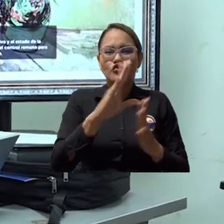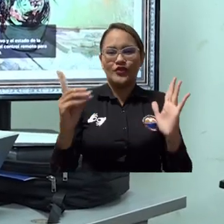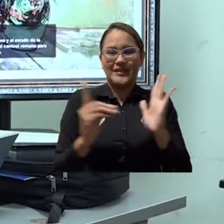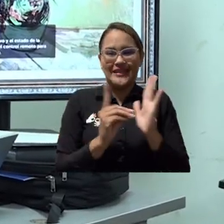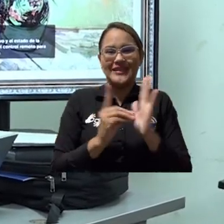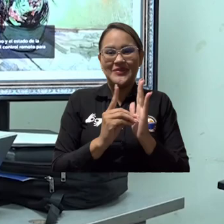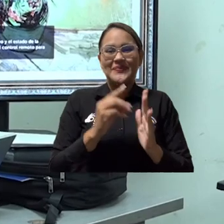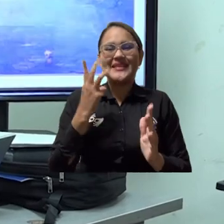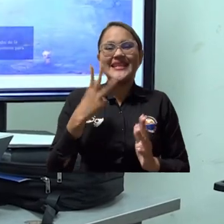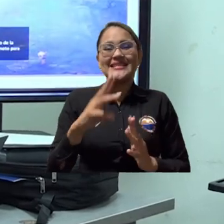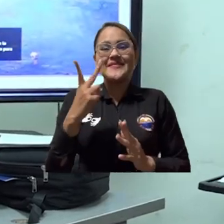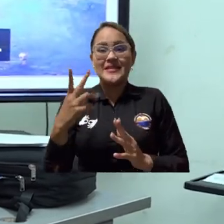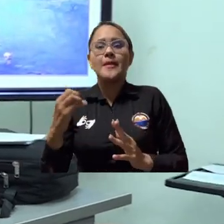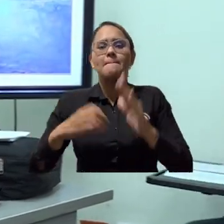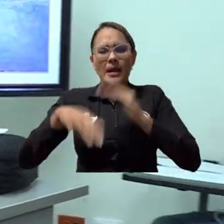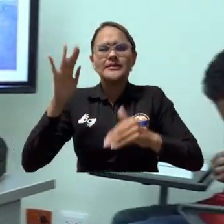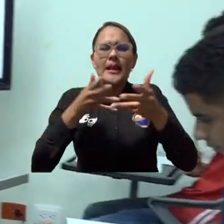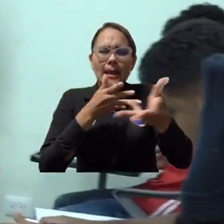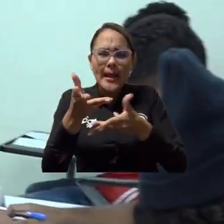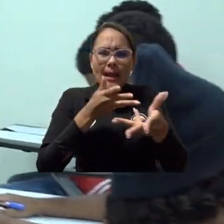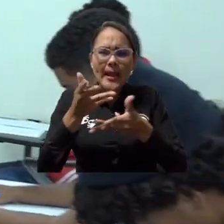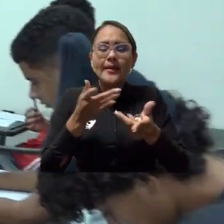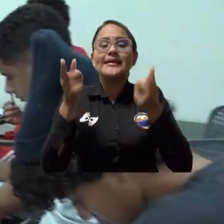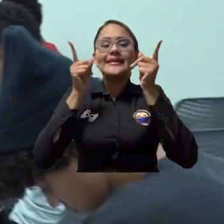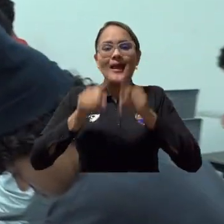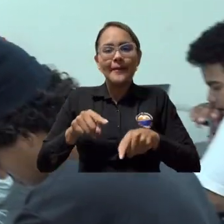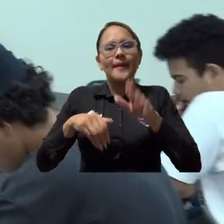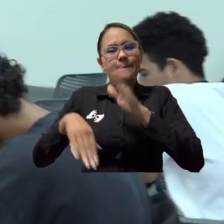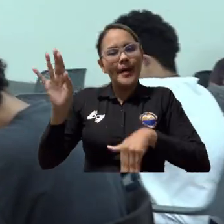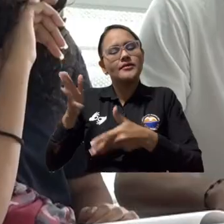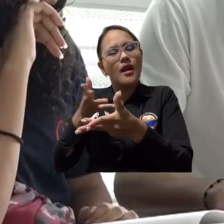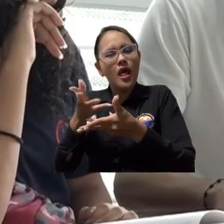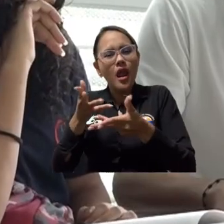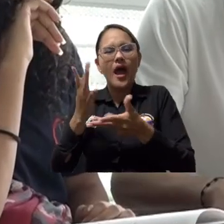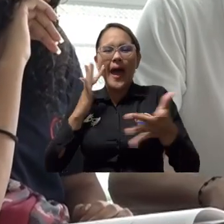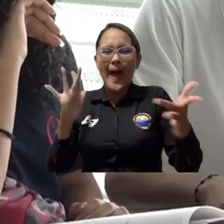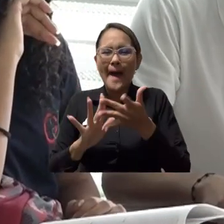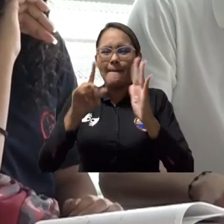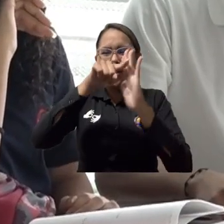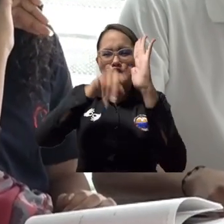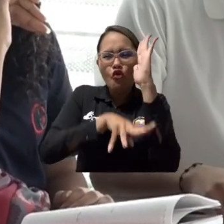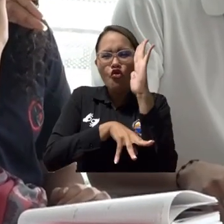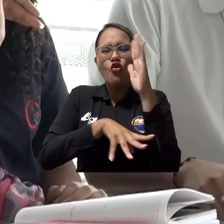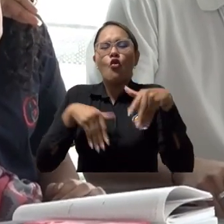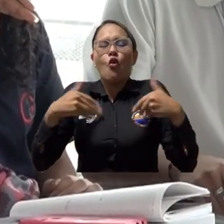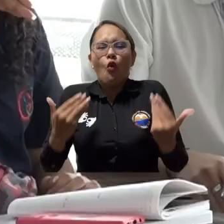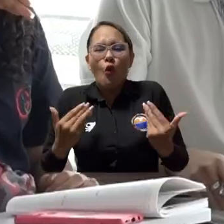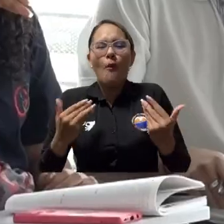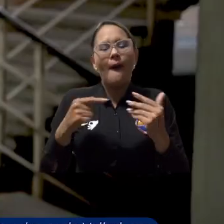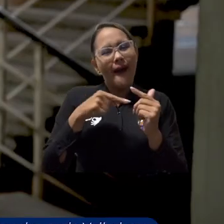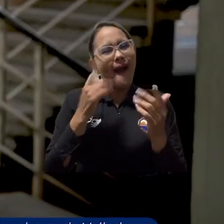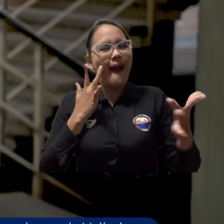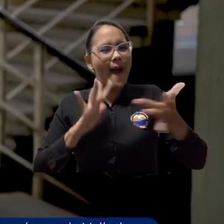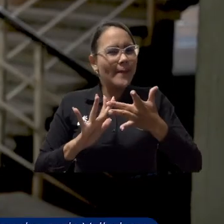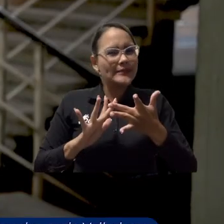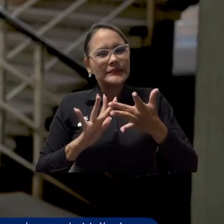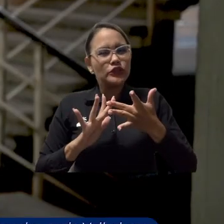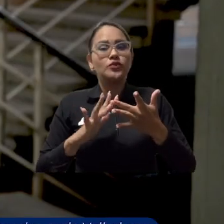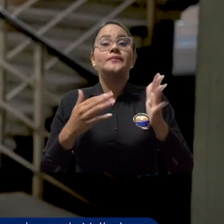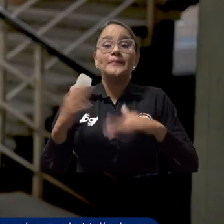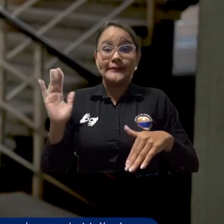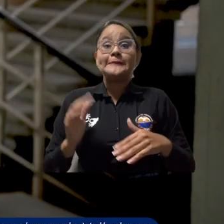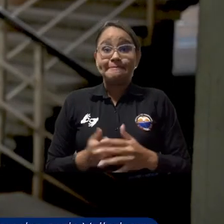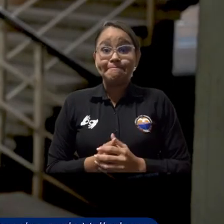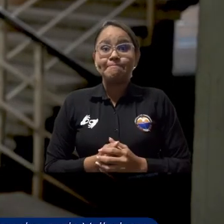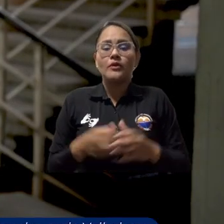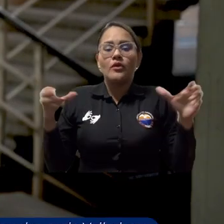y también estamos revisando los escenarios comunes en términos de nuestro currículo. Desde ACOFI hemos venido acompañando